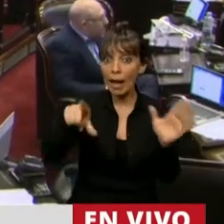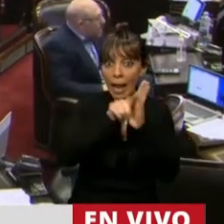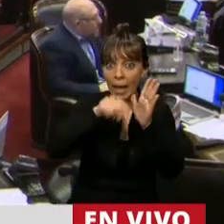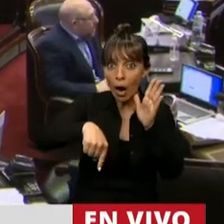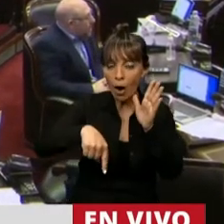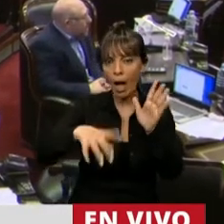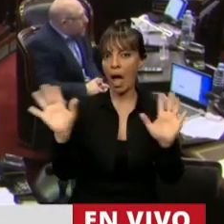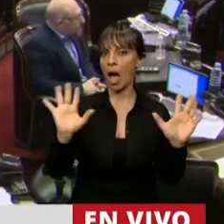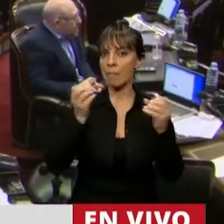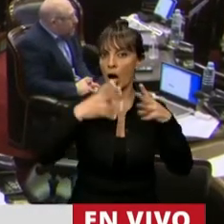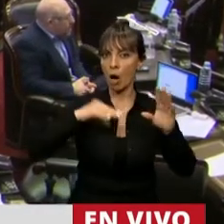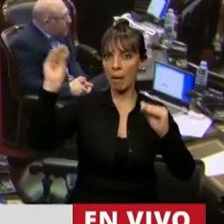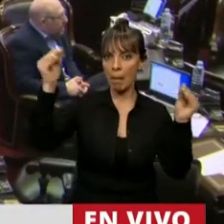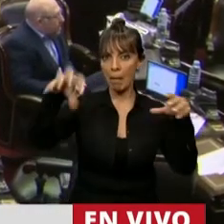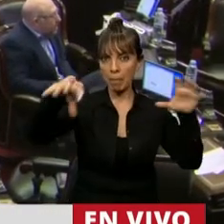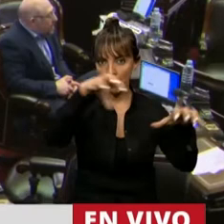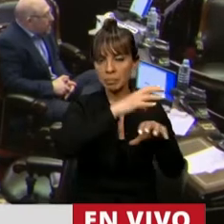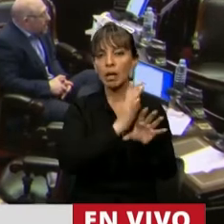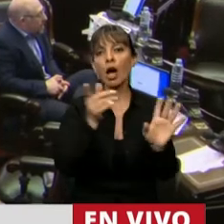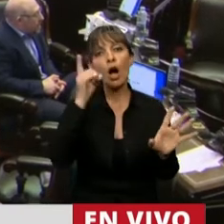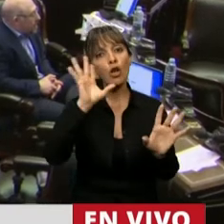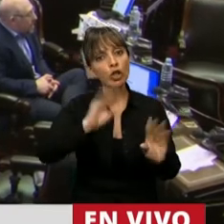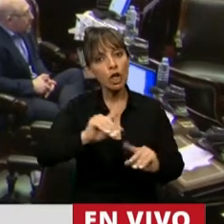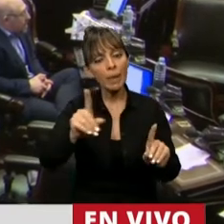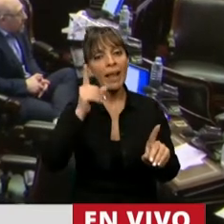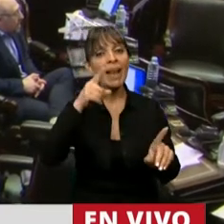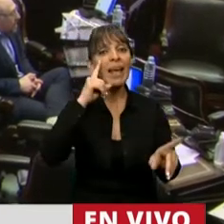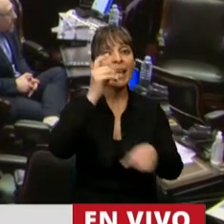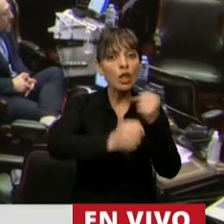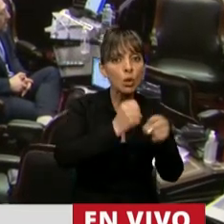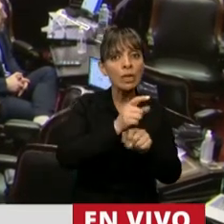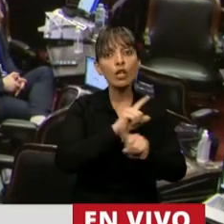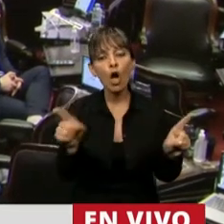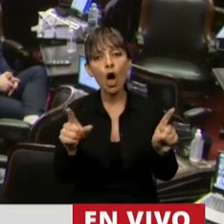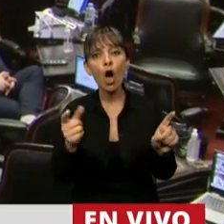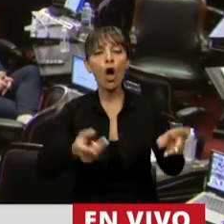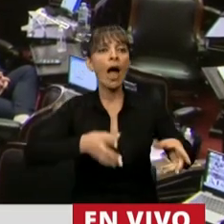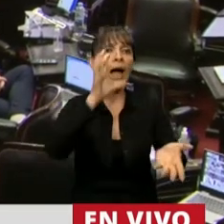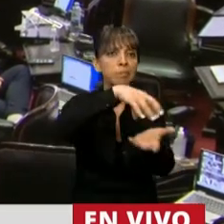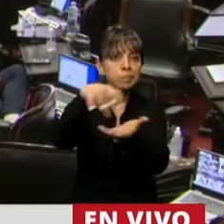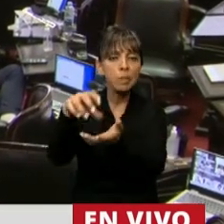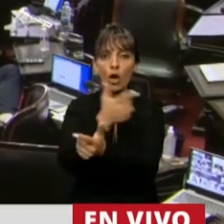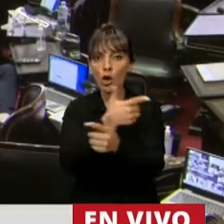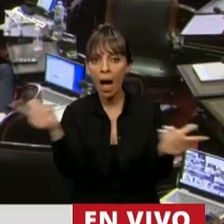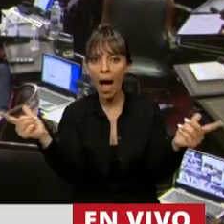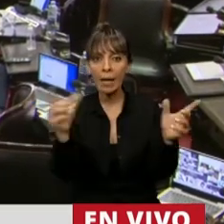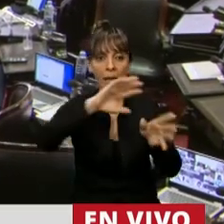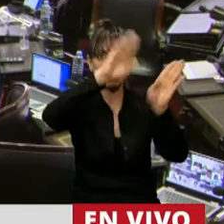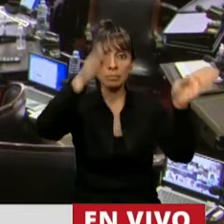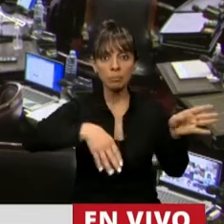No se olviden que esta industria no tiene silos, no tiene edificios, no tiene